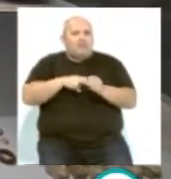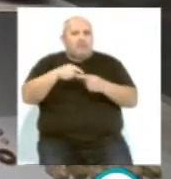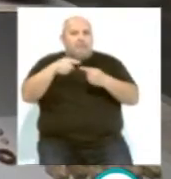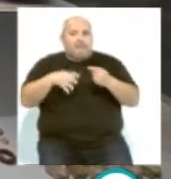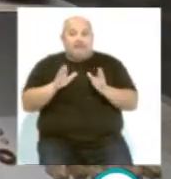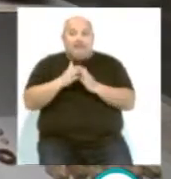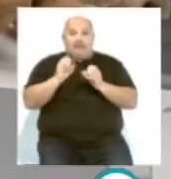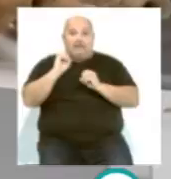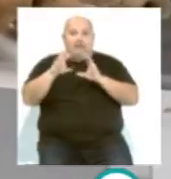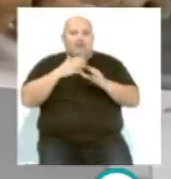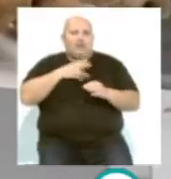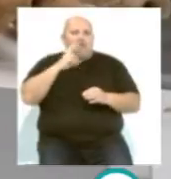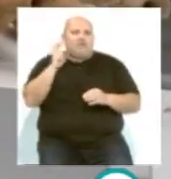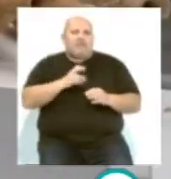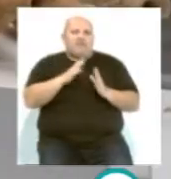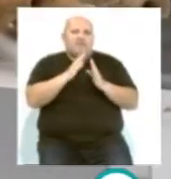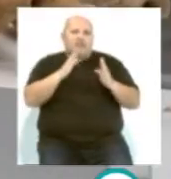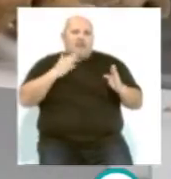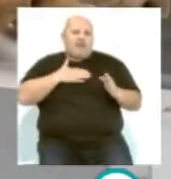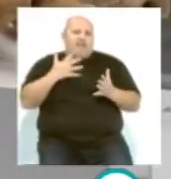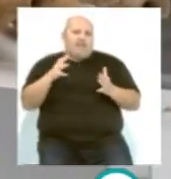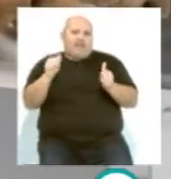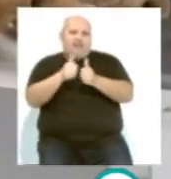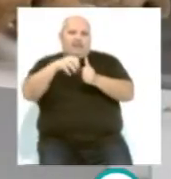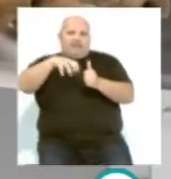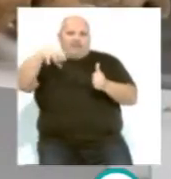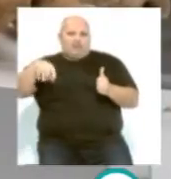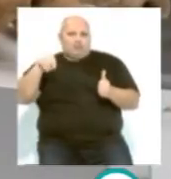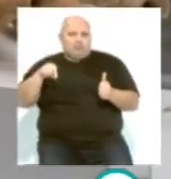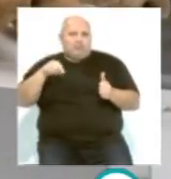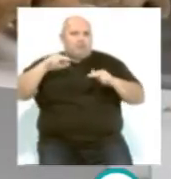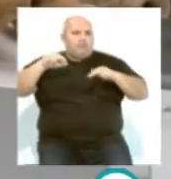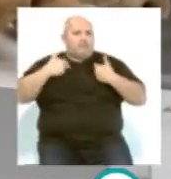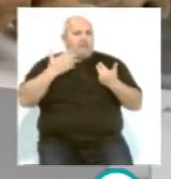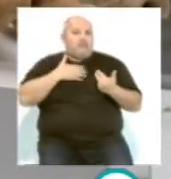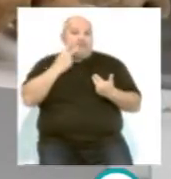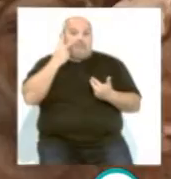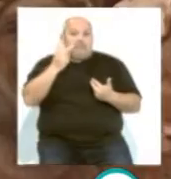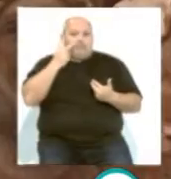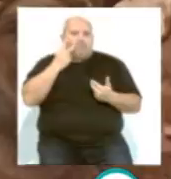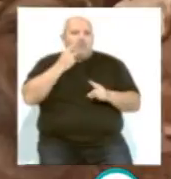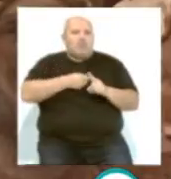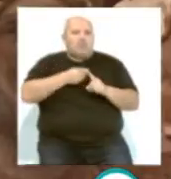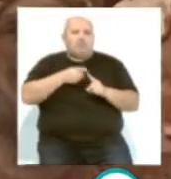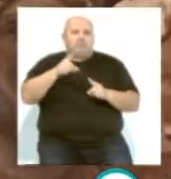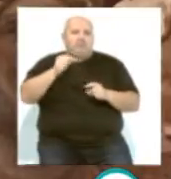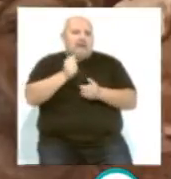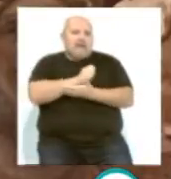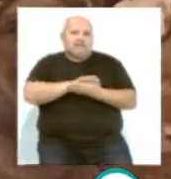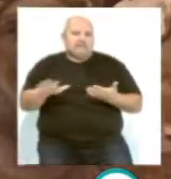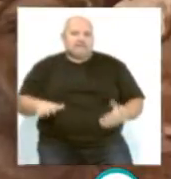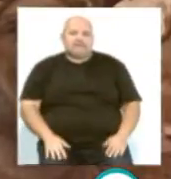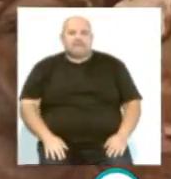en esta iniciativa proceden de la biblioteca auxiliar del centro y permitirá que los visitantes los adquieran de forma